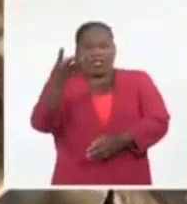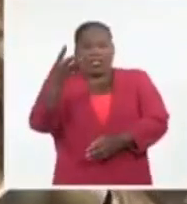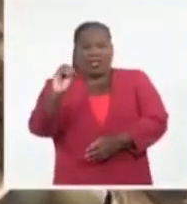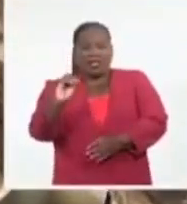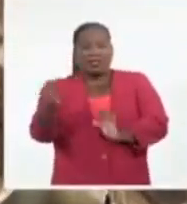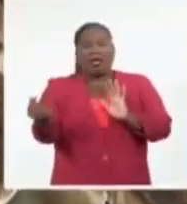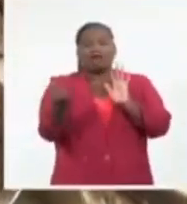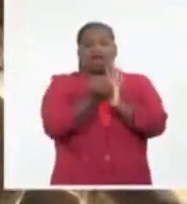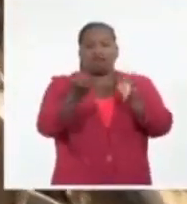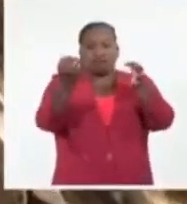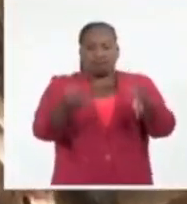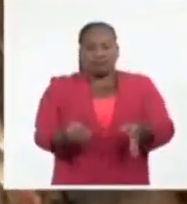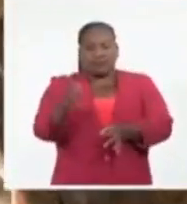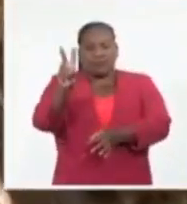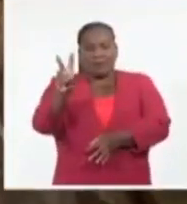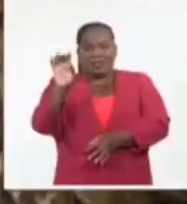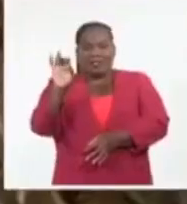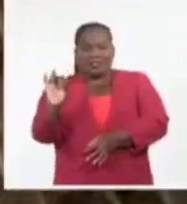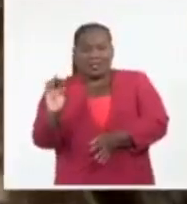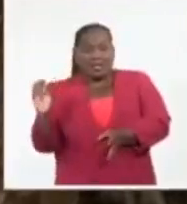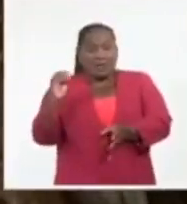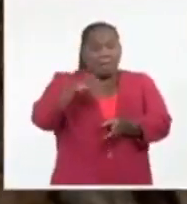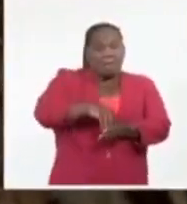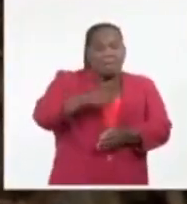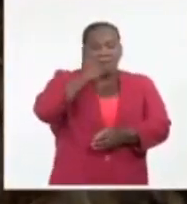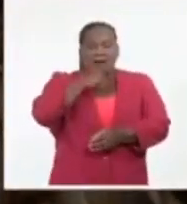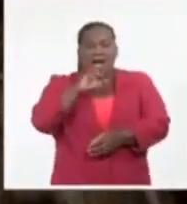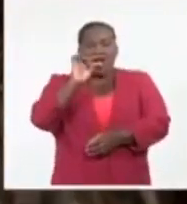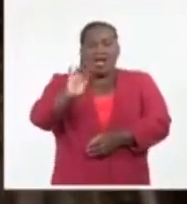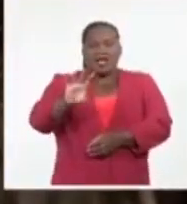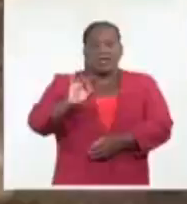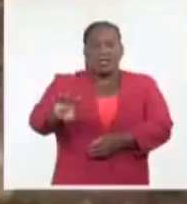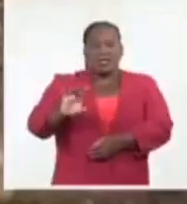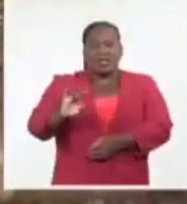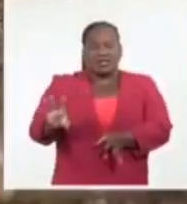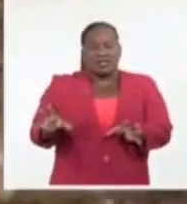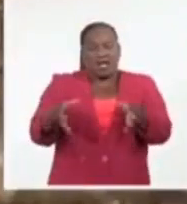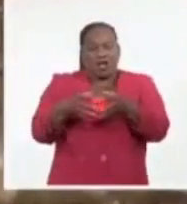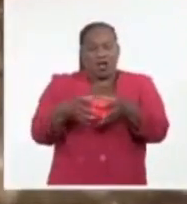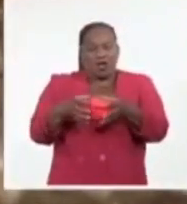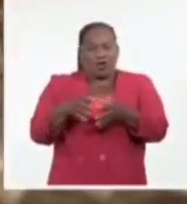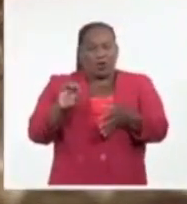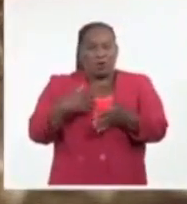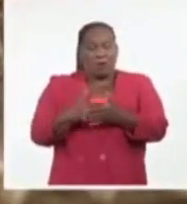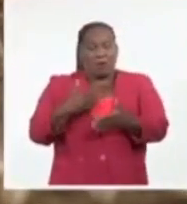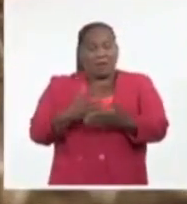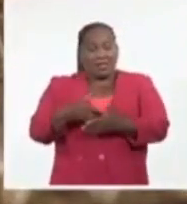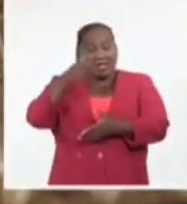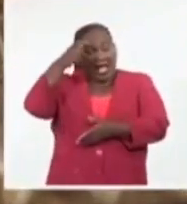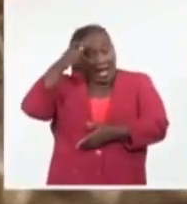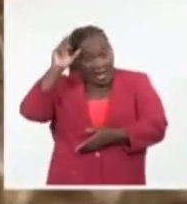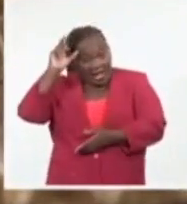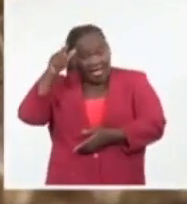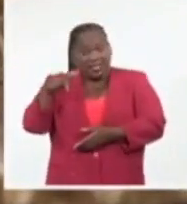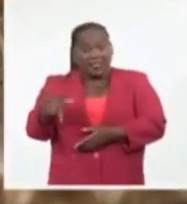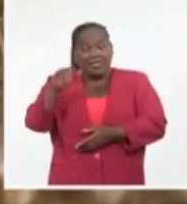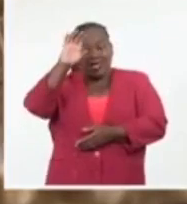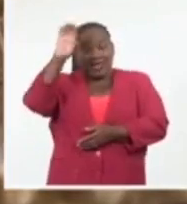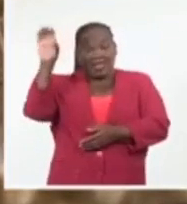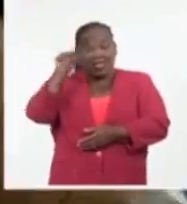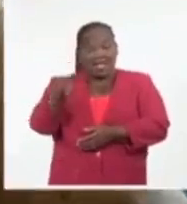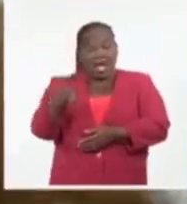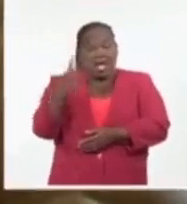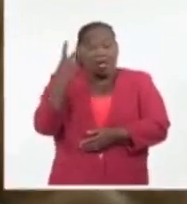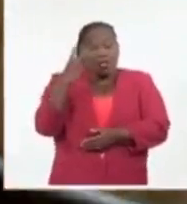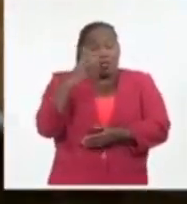ratificados, 27 se suman este año y 15 corresponden al Grupo Empresarial Ganadero. Por primera vez, dos propuestas de